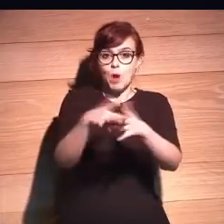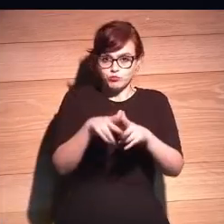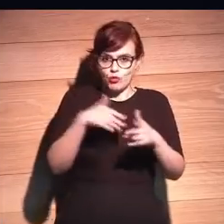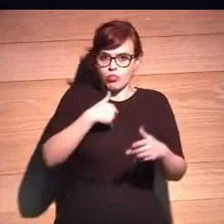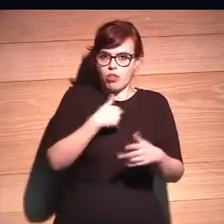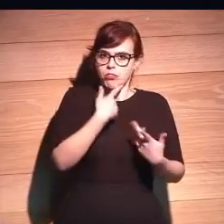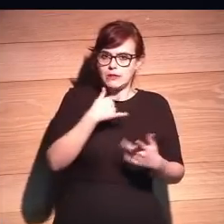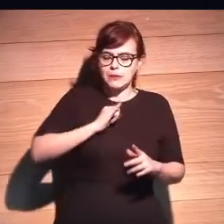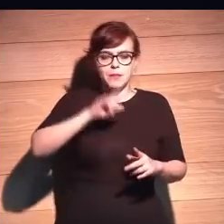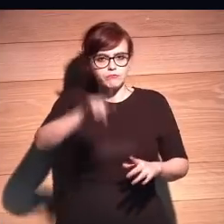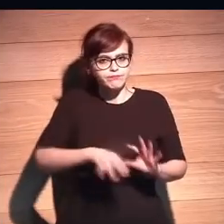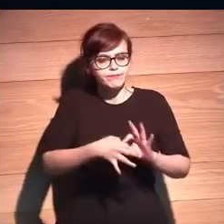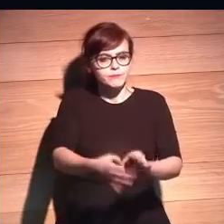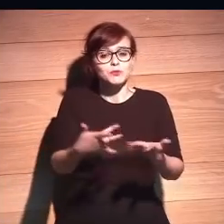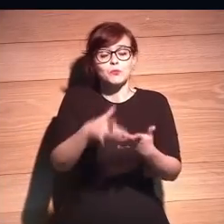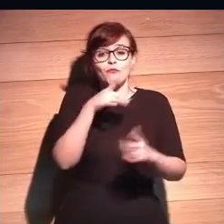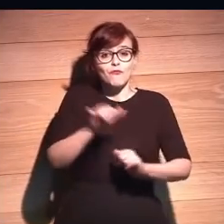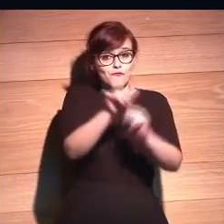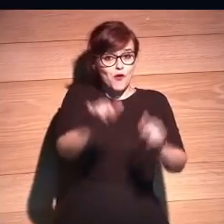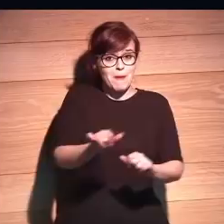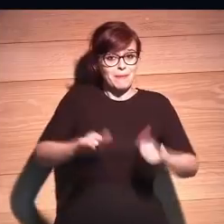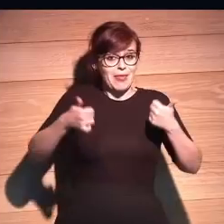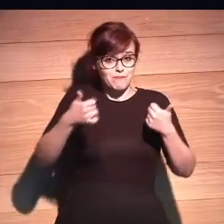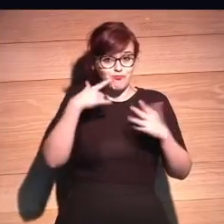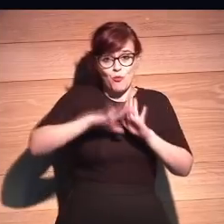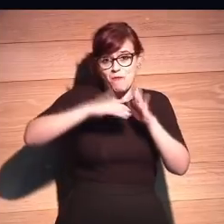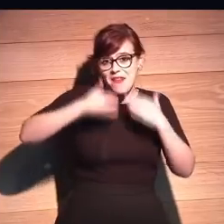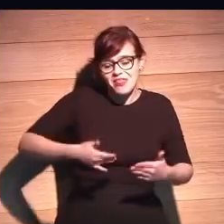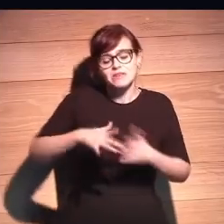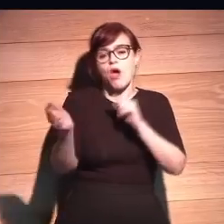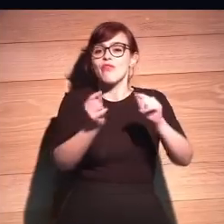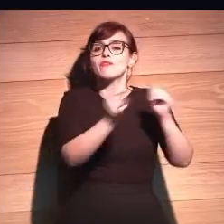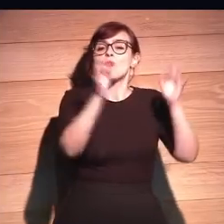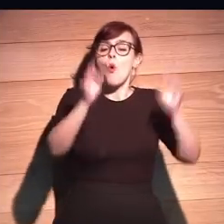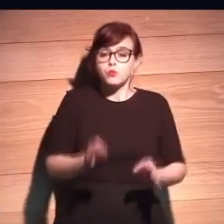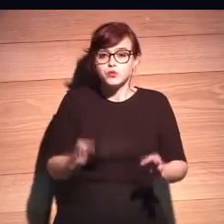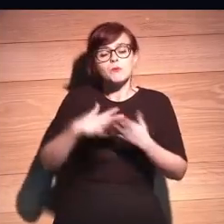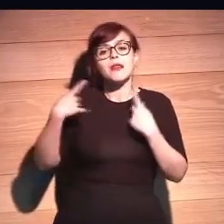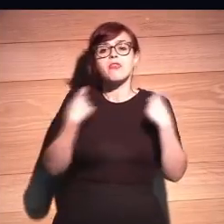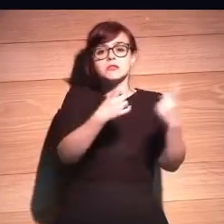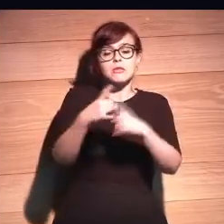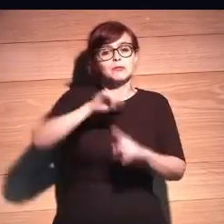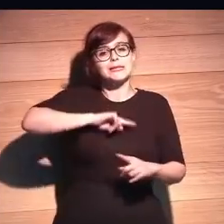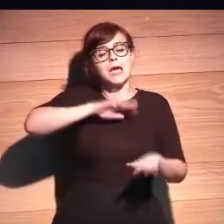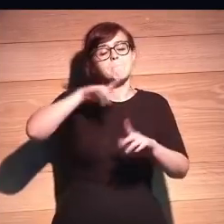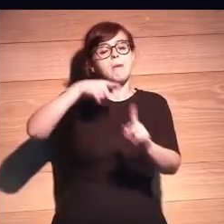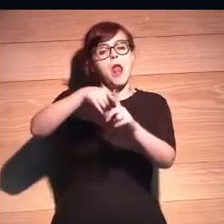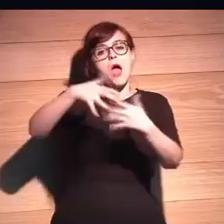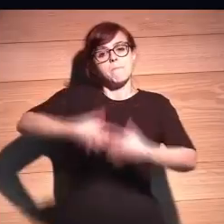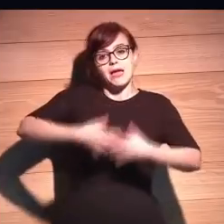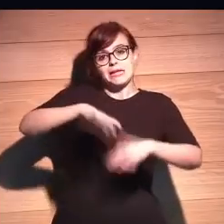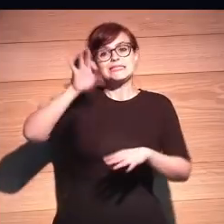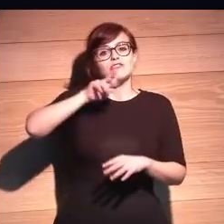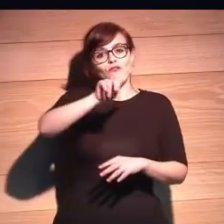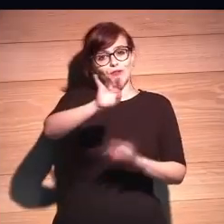sociedad y como individuos. Por eso creo que no hay mejor manera de empezar este programa que debatiendo precisamente sobre la necesidad de una nueva ética para las máquinas en el